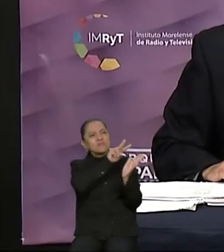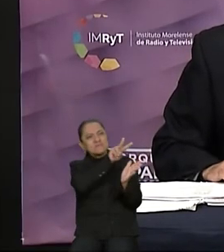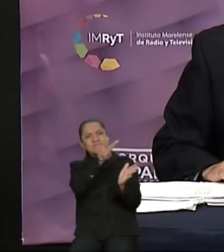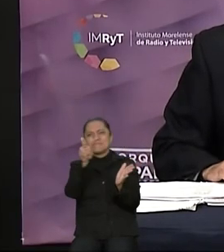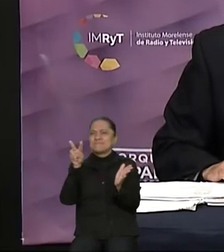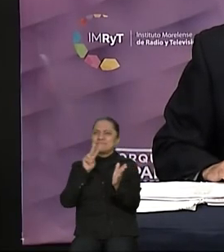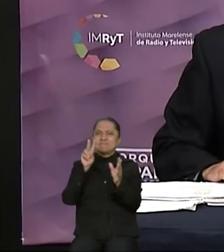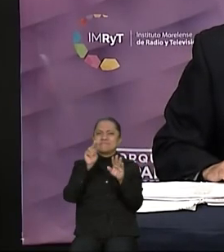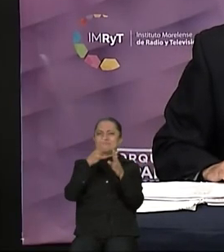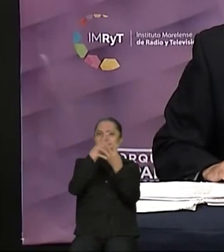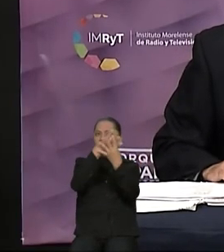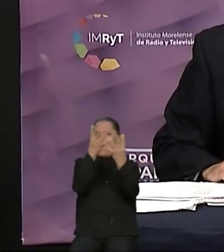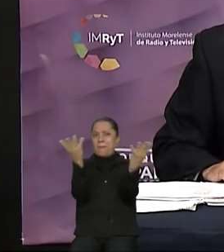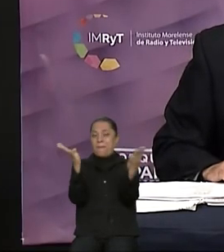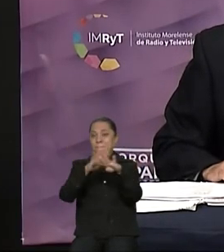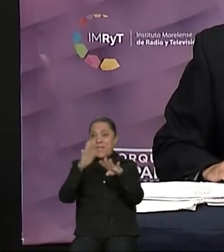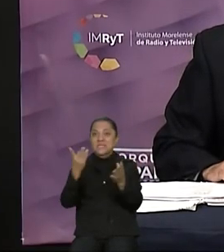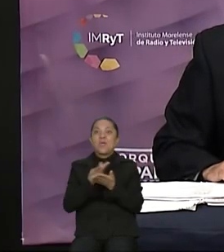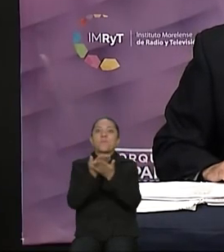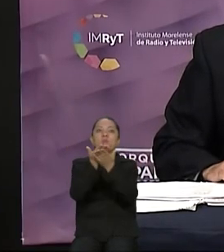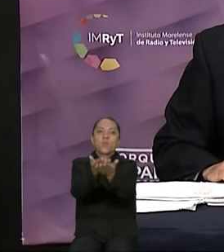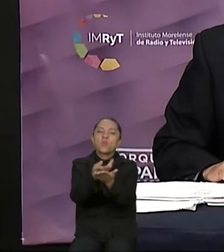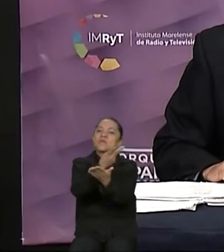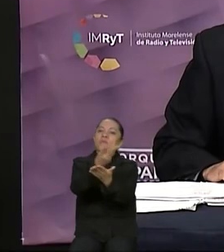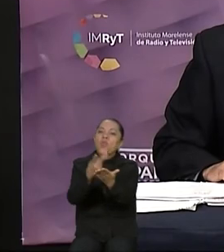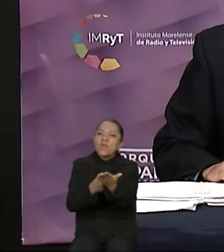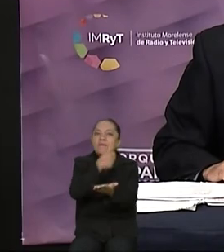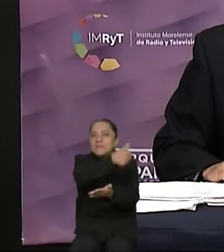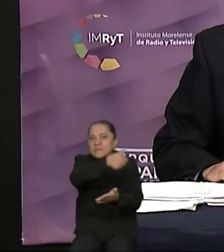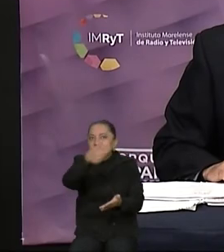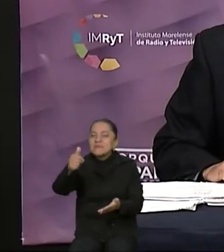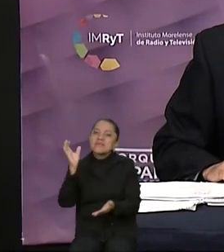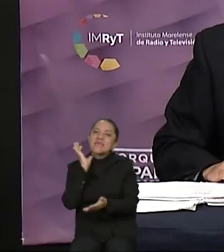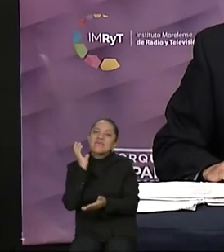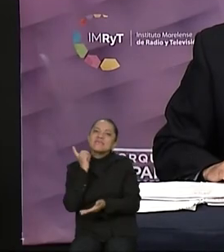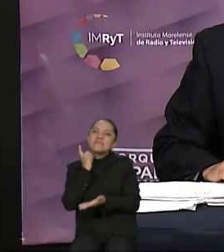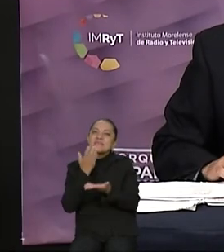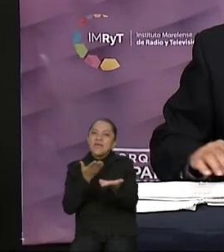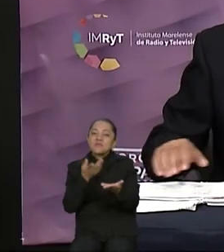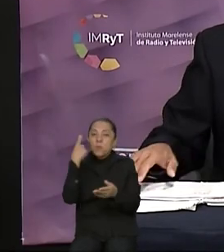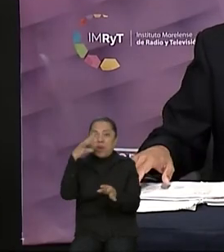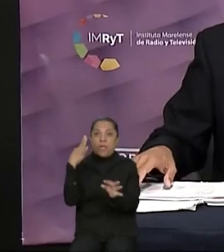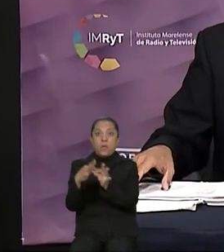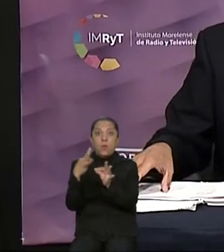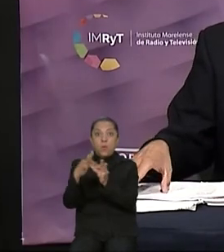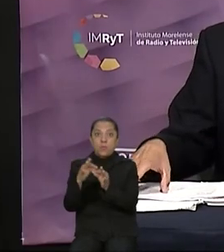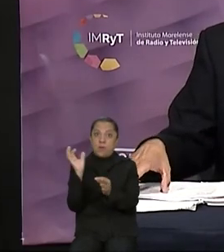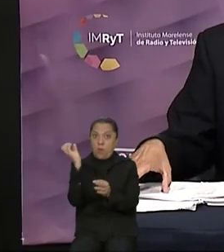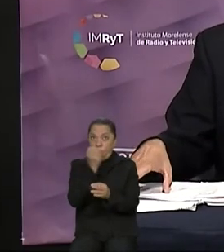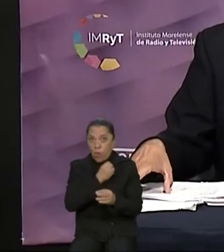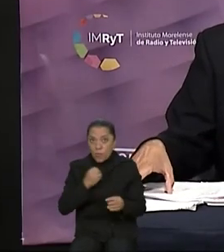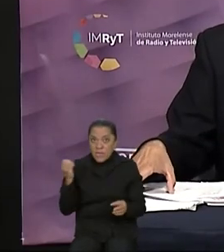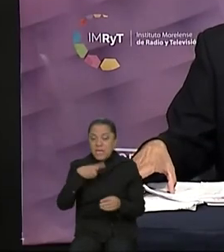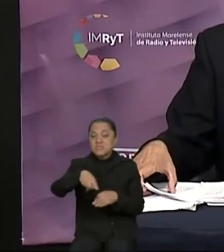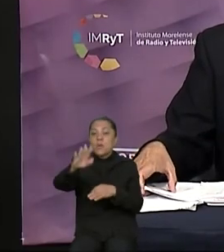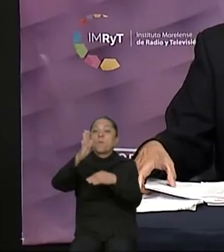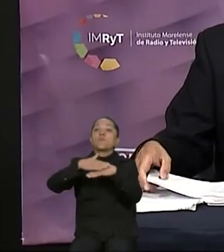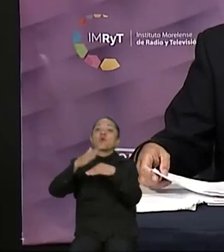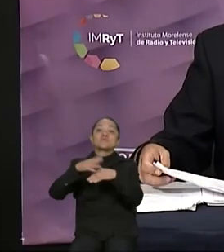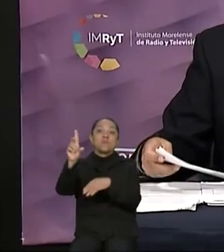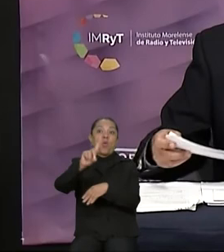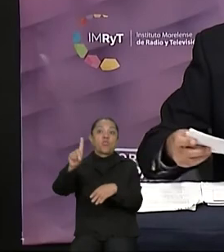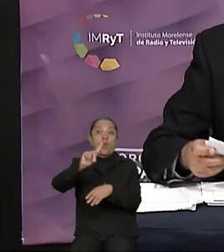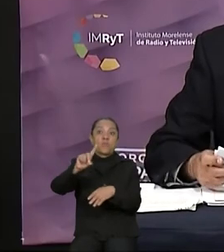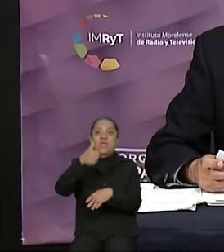de las propuestas y programas de cada uno de los candidatos y las candidatas para cumplir así con nuestra obligación el próximo domingo a seis días